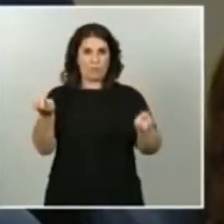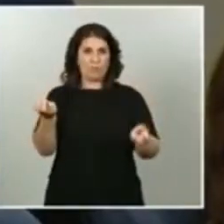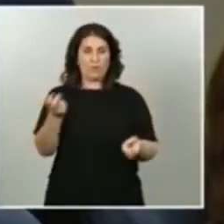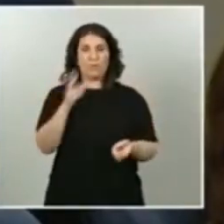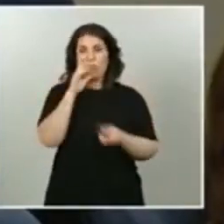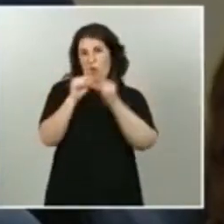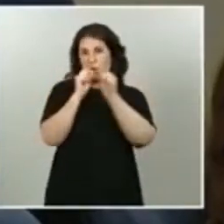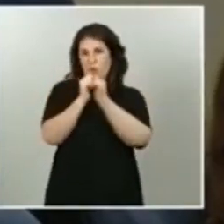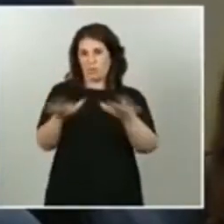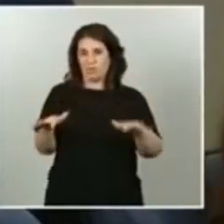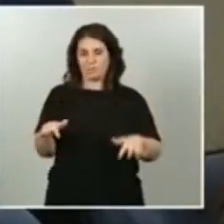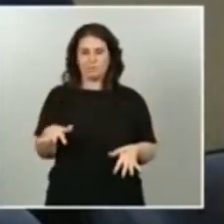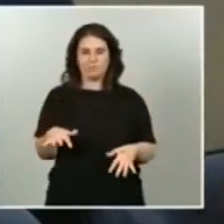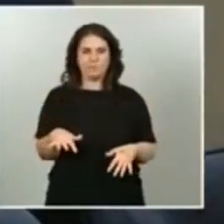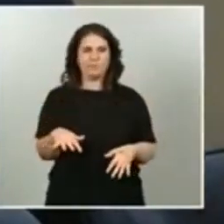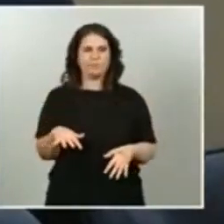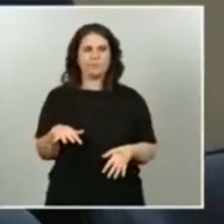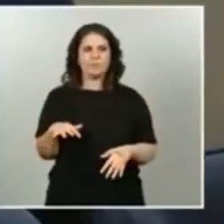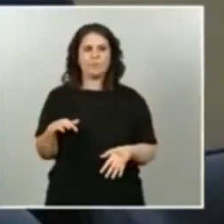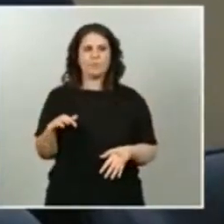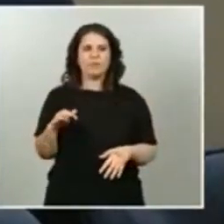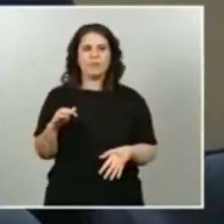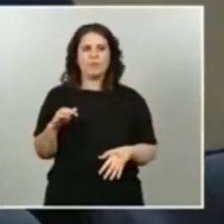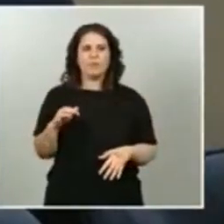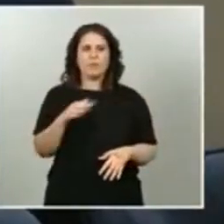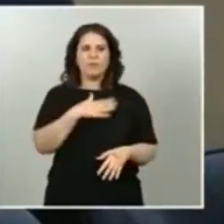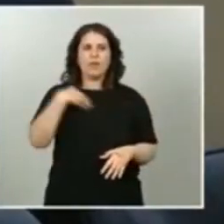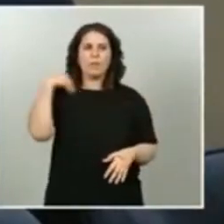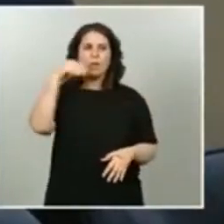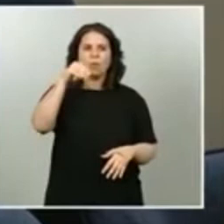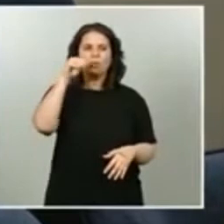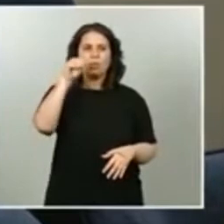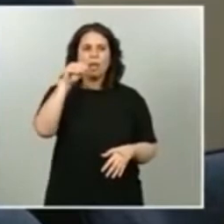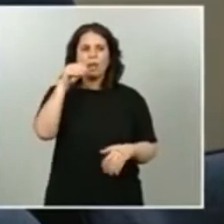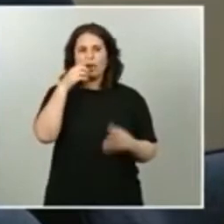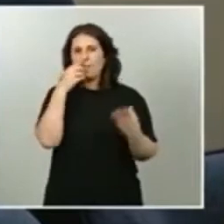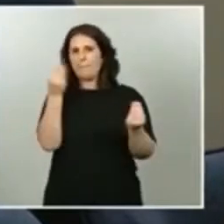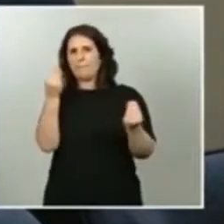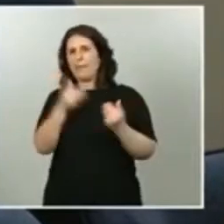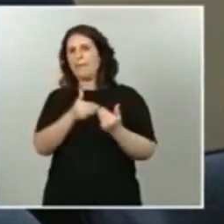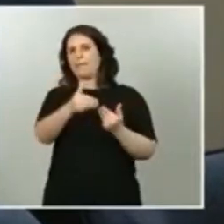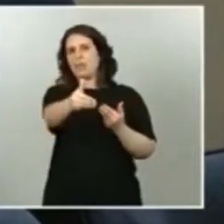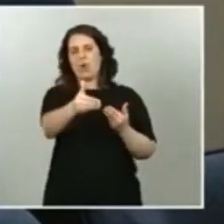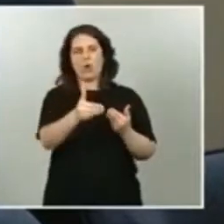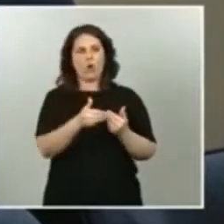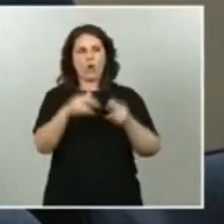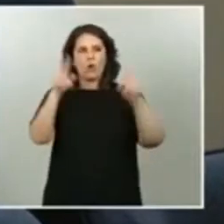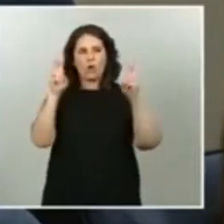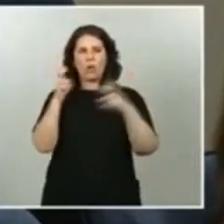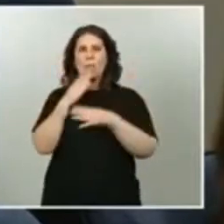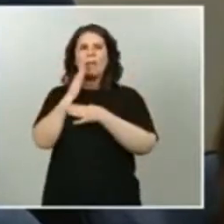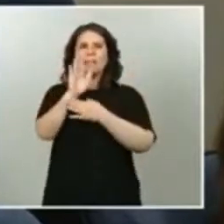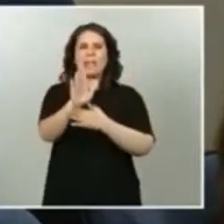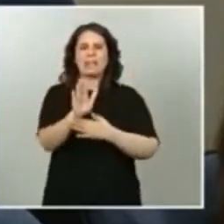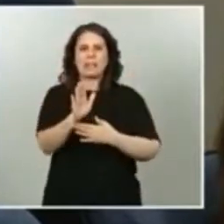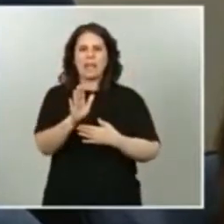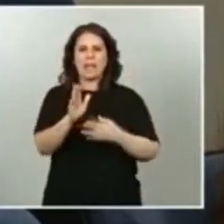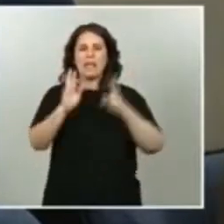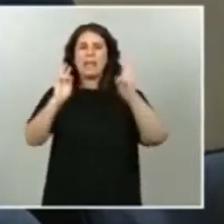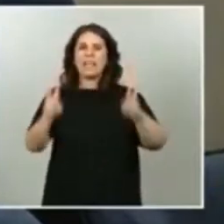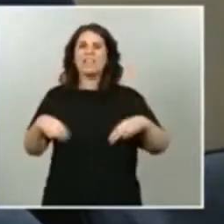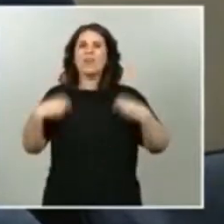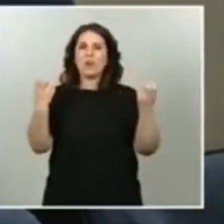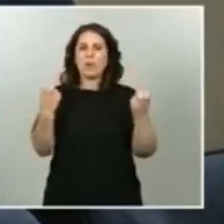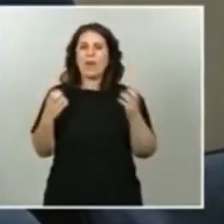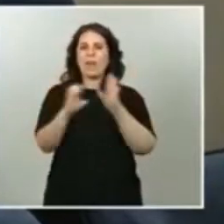querría preguntarle qué previsión tiene ahora mismo sobre la presentación de la prevista reforma del Código